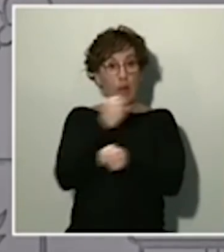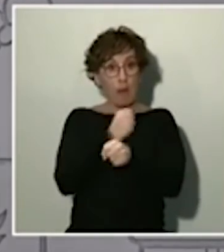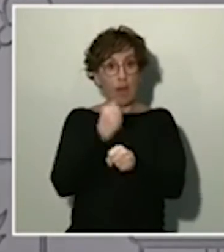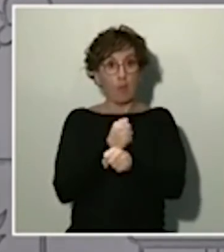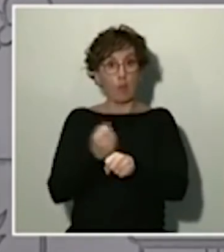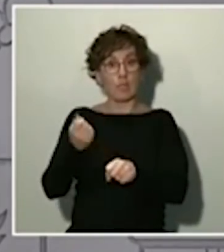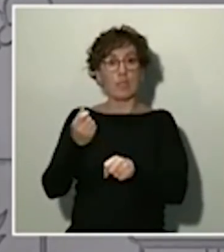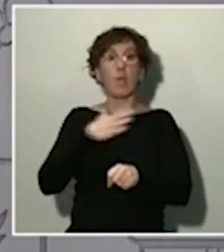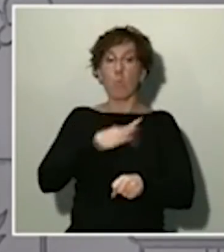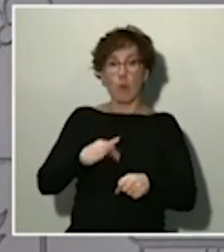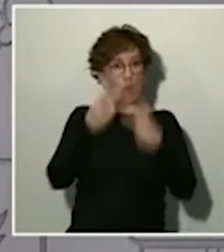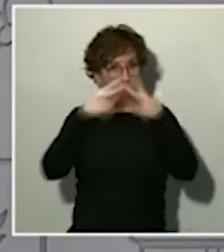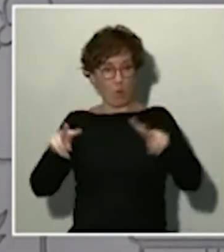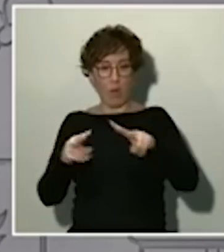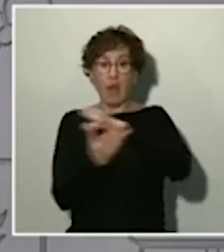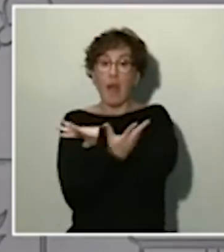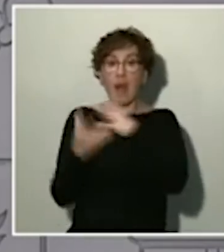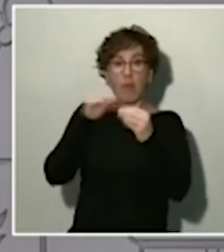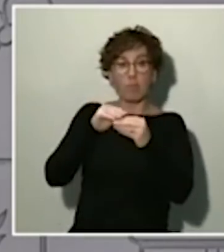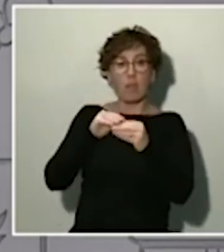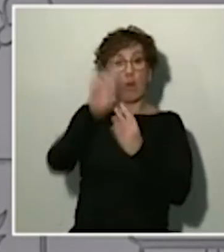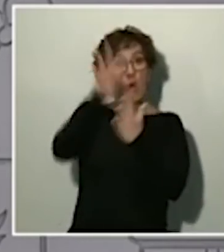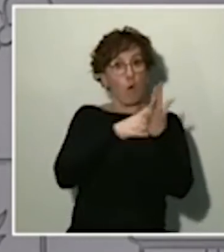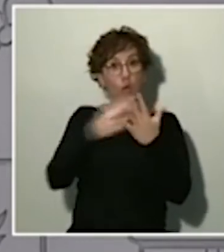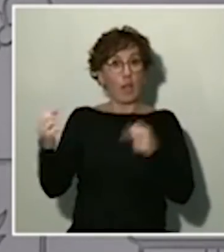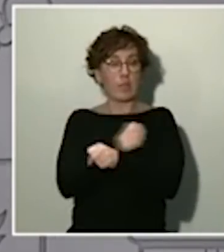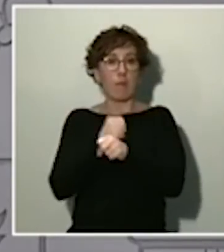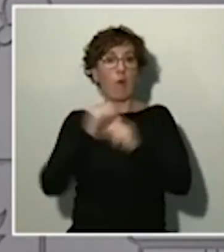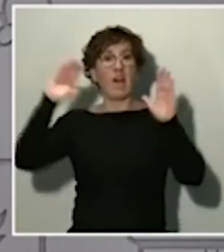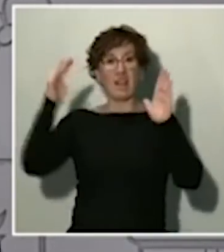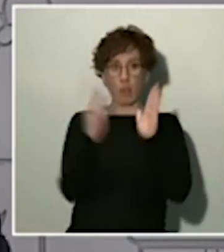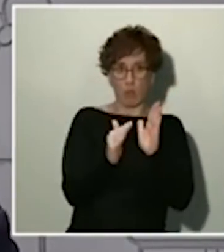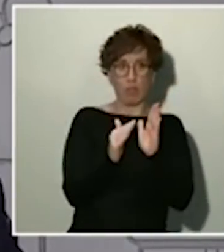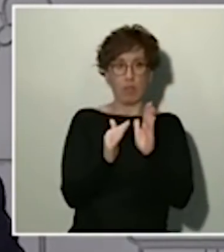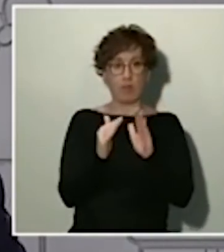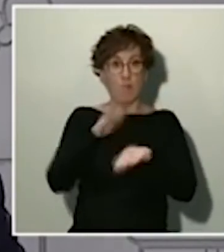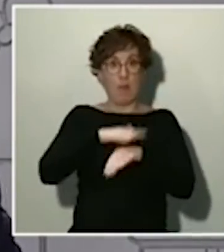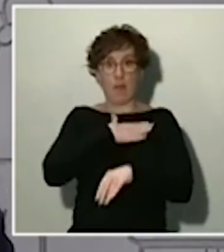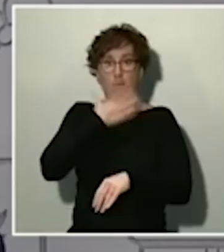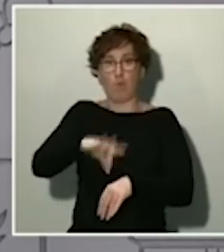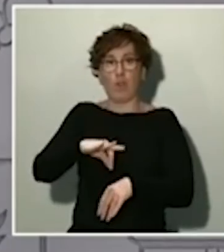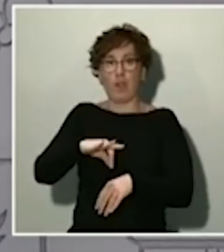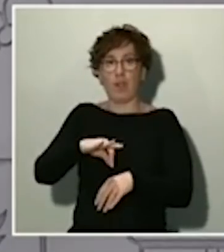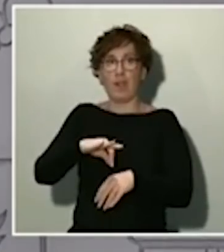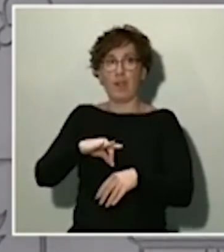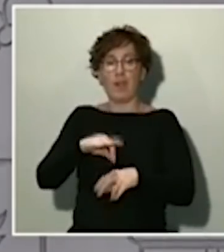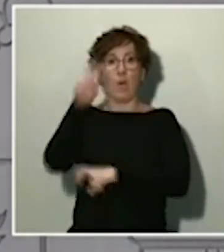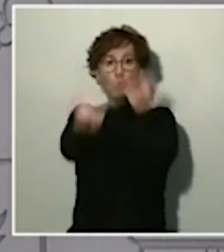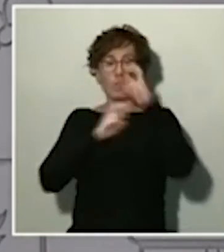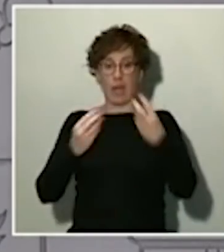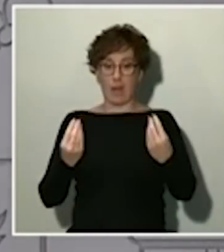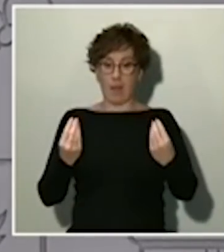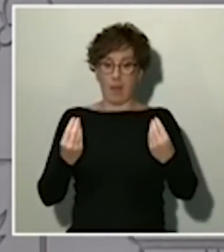reducir su jornada de trabajo, incluso hasta el 100%, para hacer frente a la necesidad de conciliar y cuidar